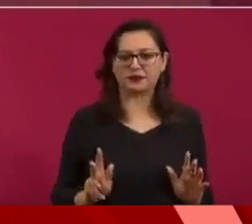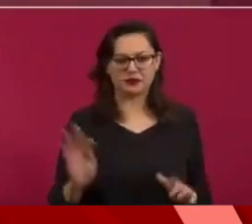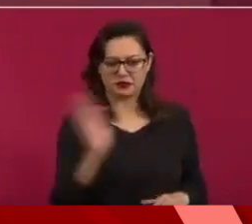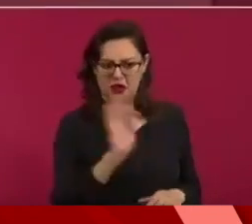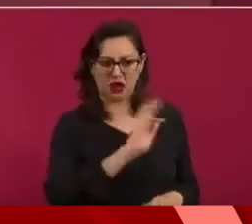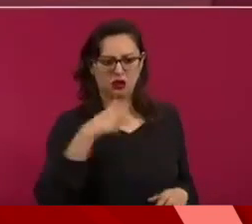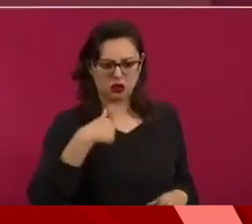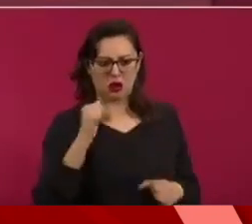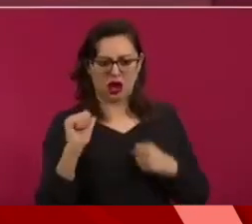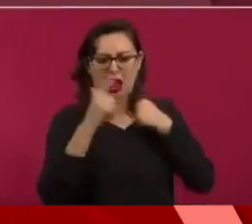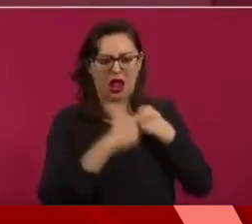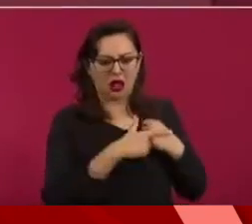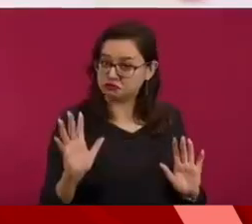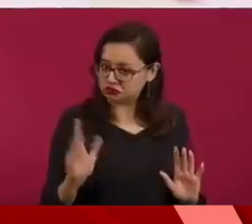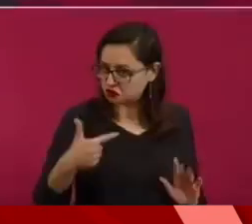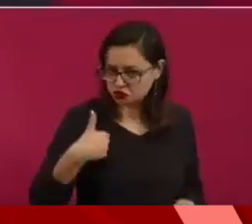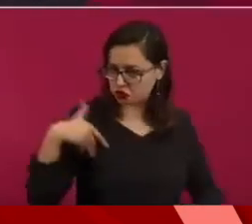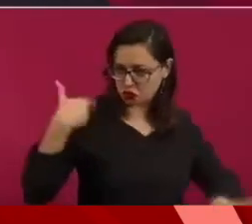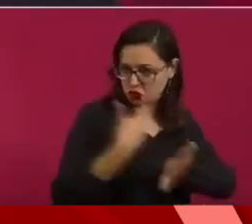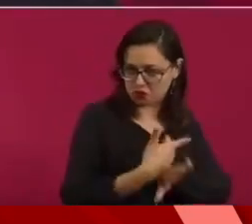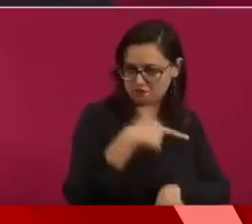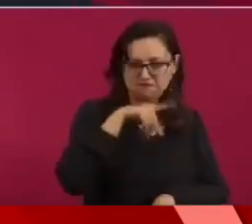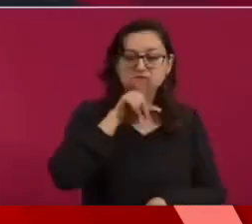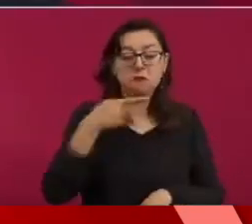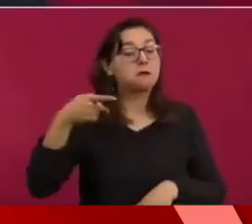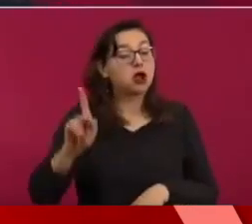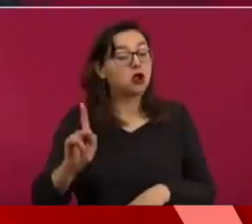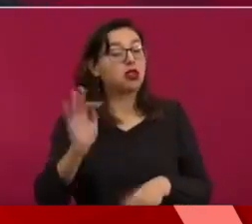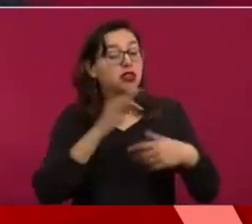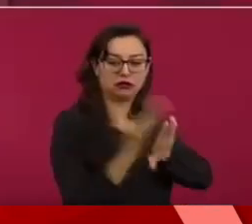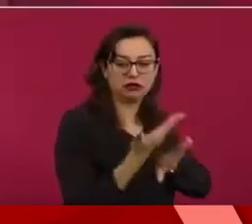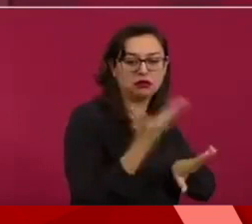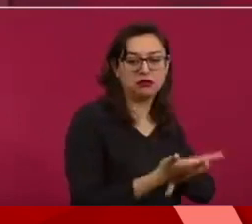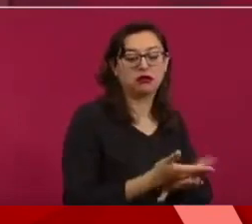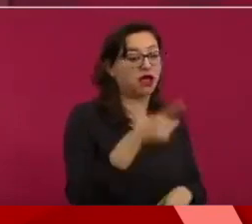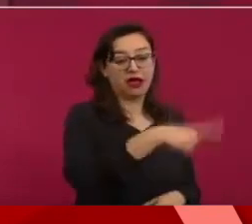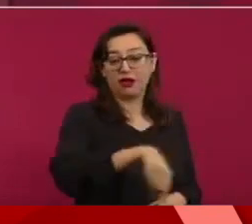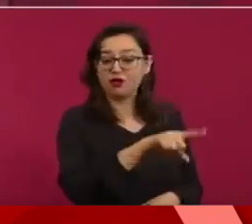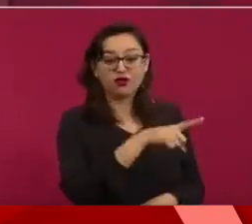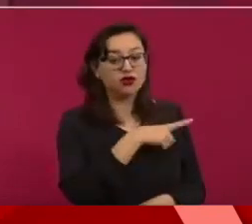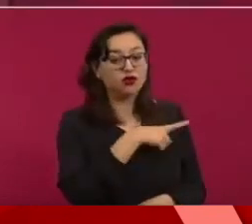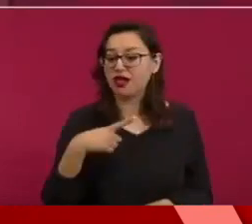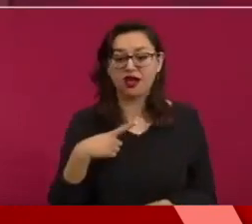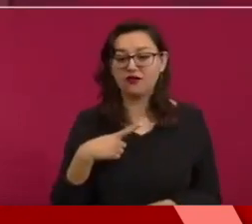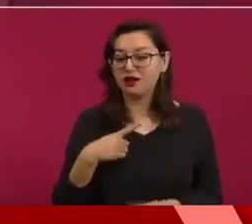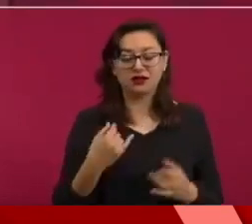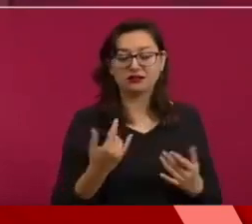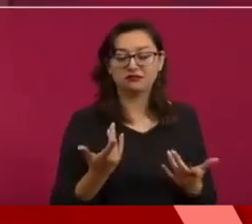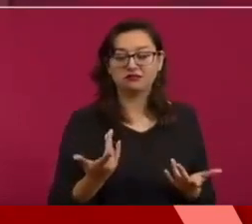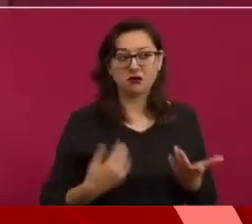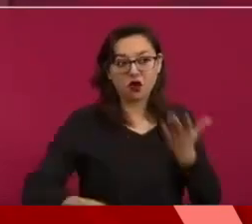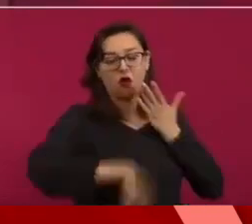cuestionara, ellos deberían de estar actuando con rectitud,